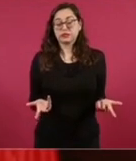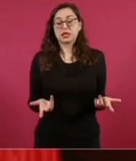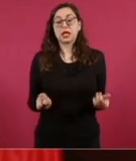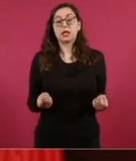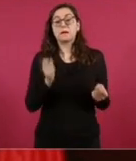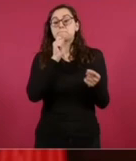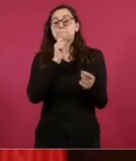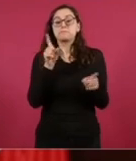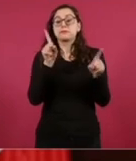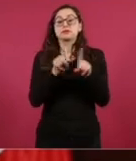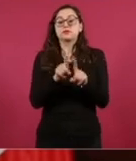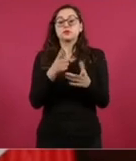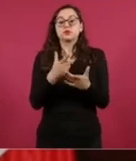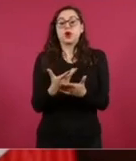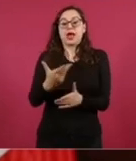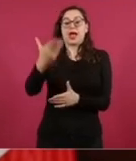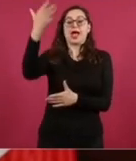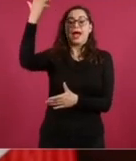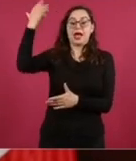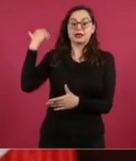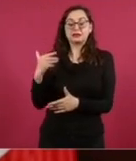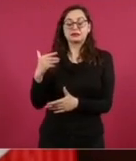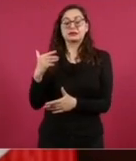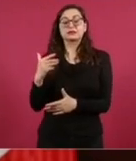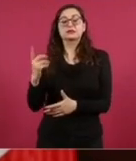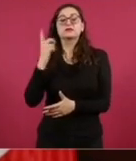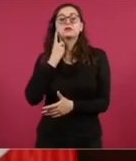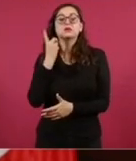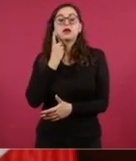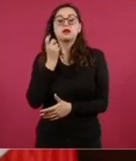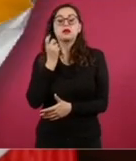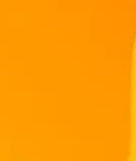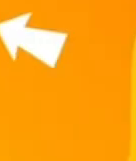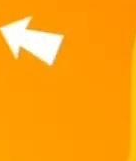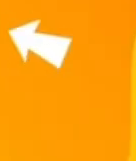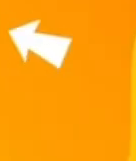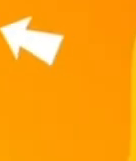que desde... Gracias ver